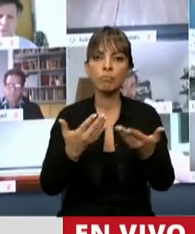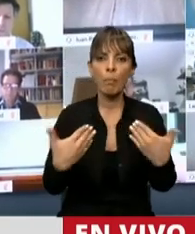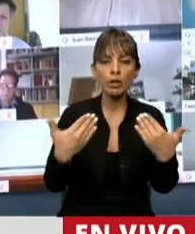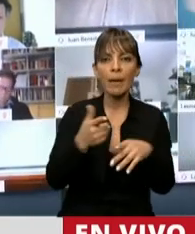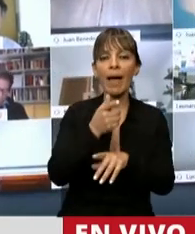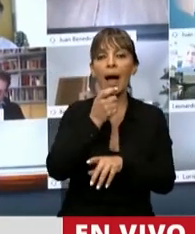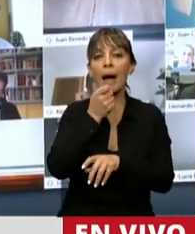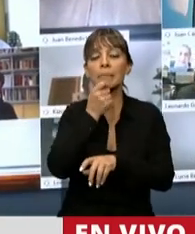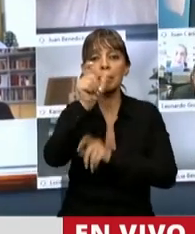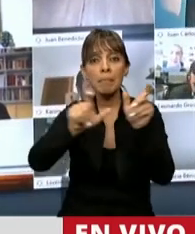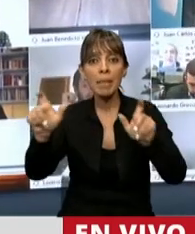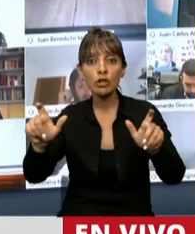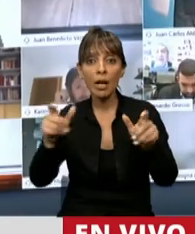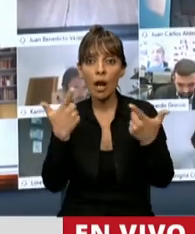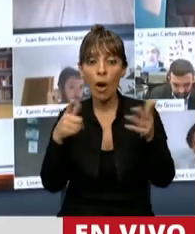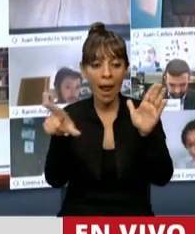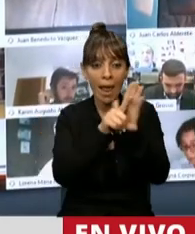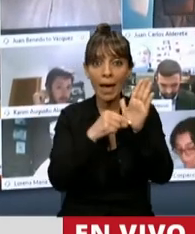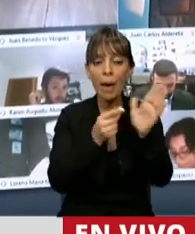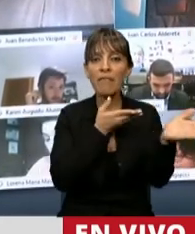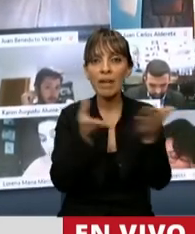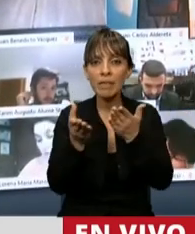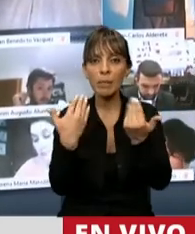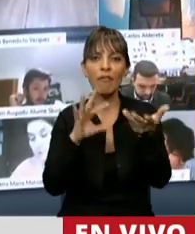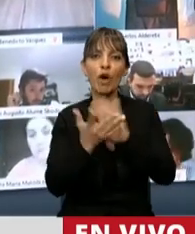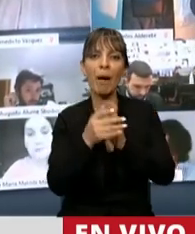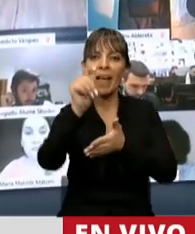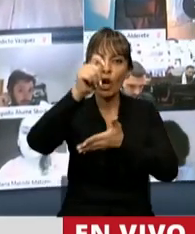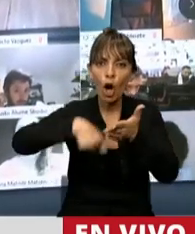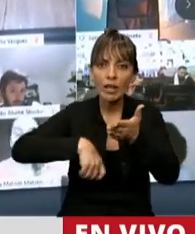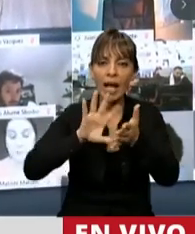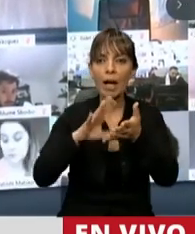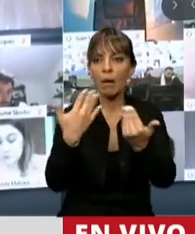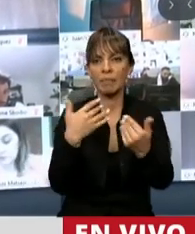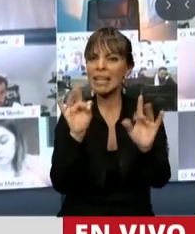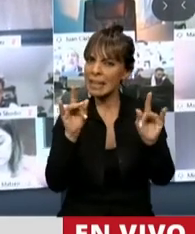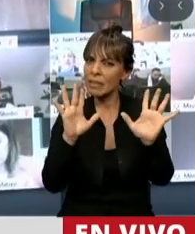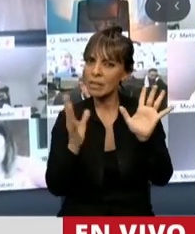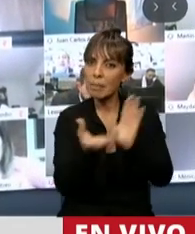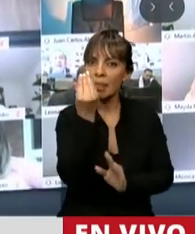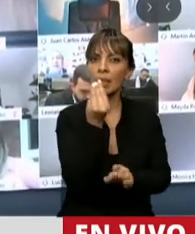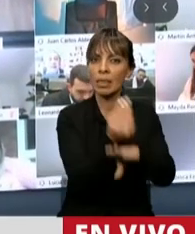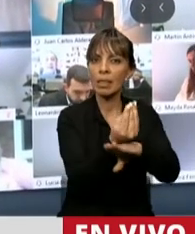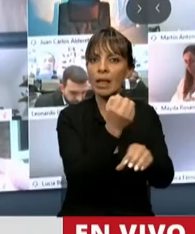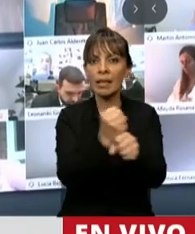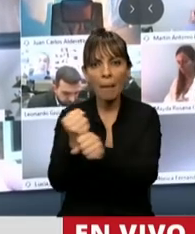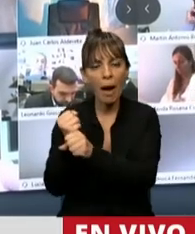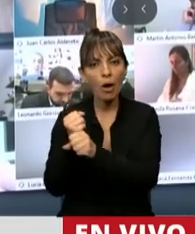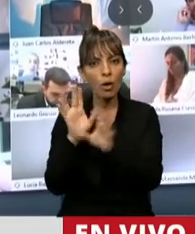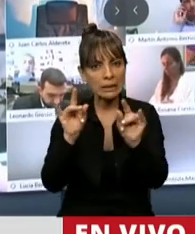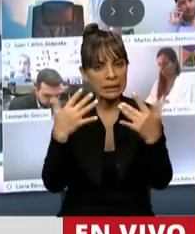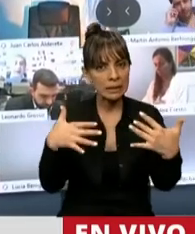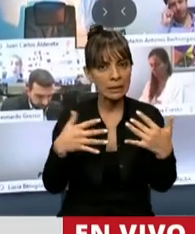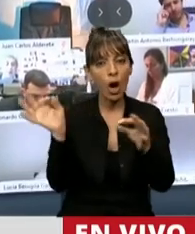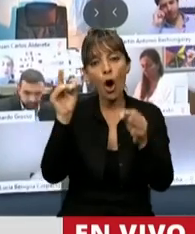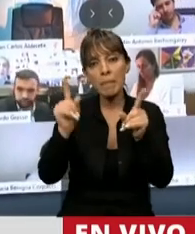los beneficios establecidos en la misma para su contratación, les haría difícil acceder tanto a los puestos de trabajo como a la